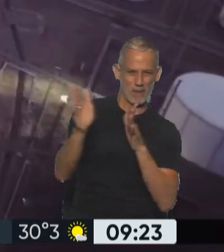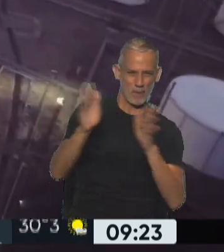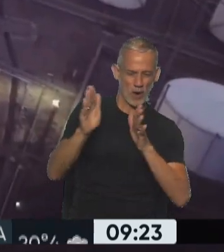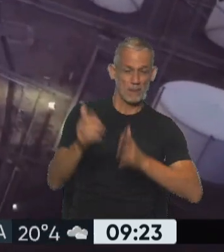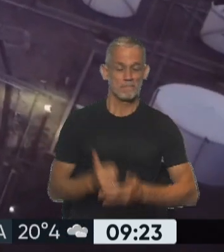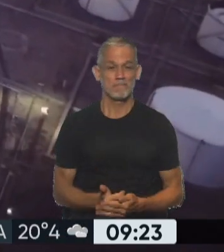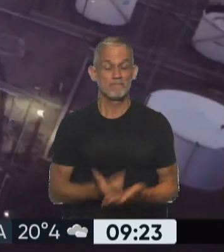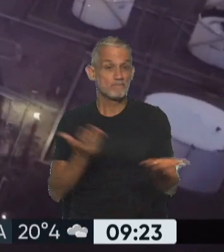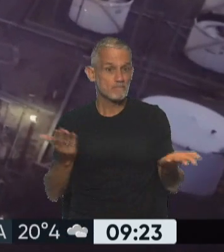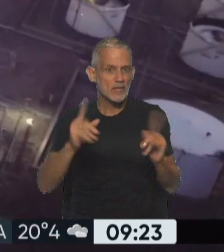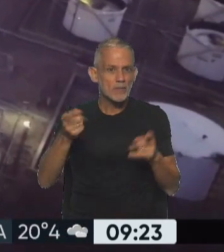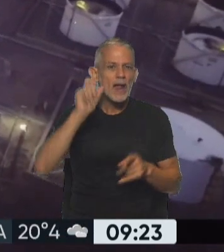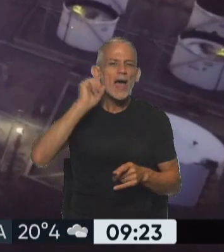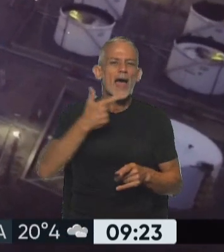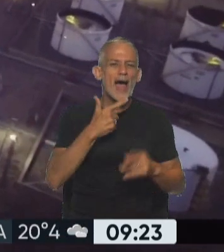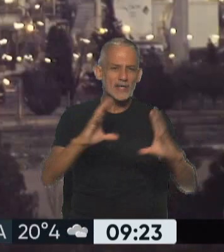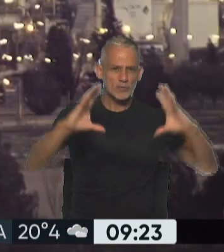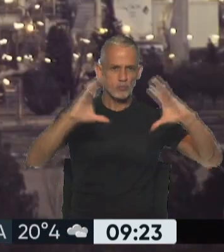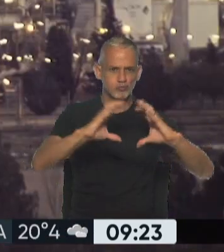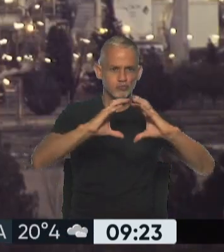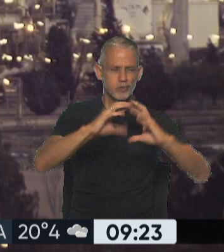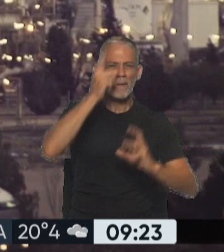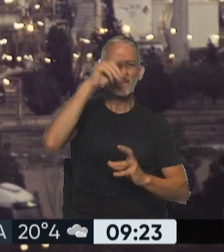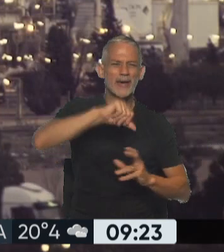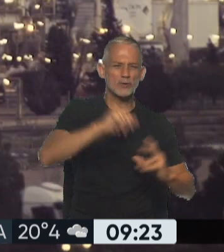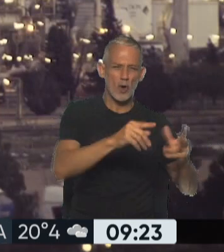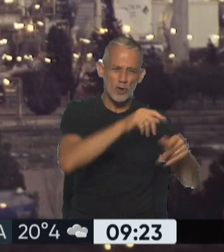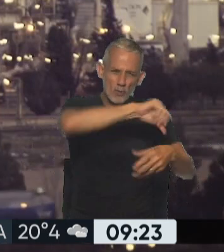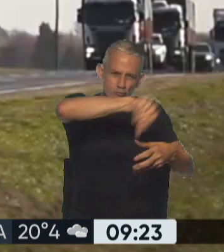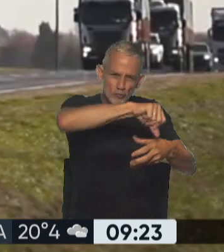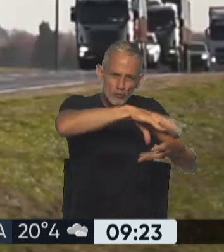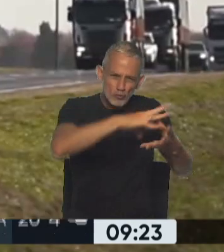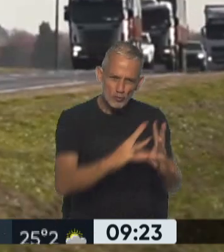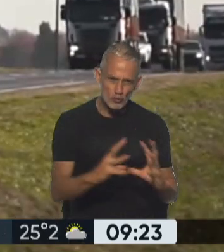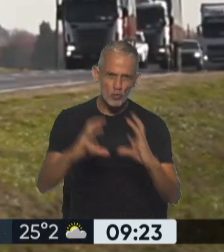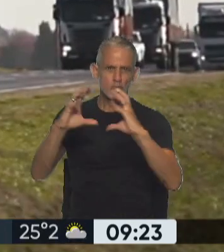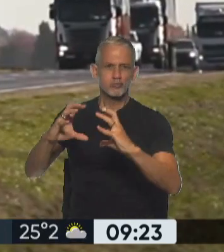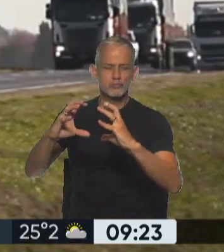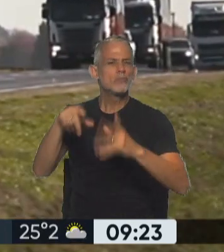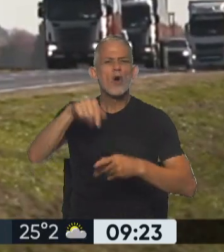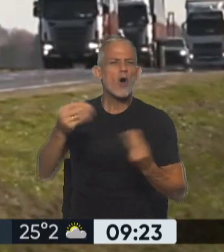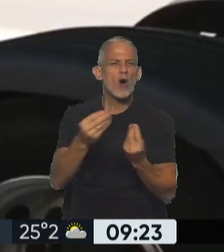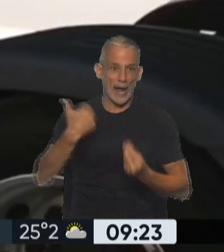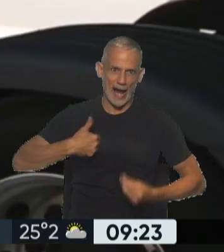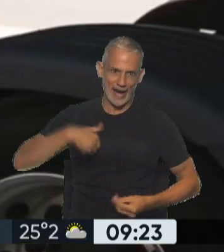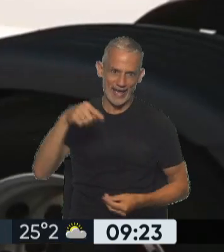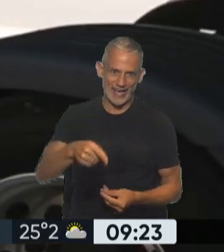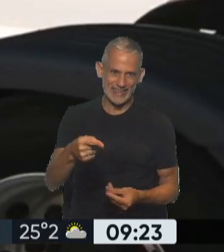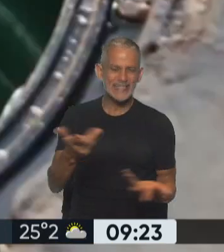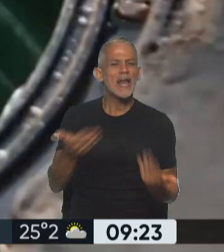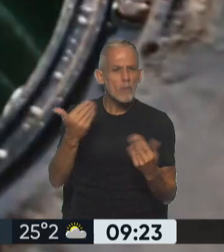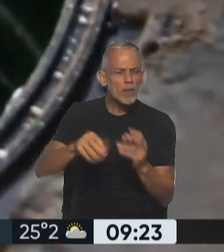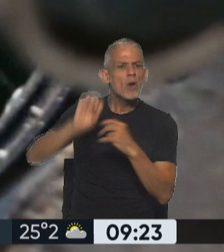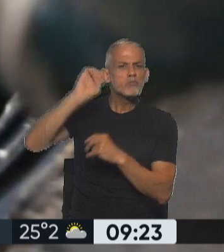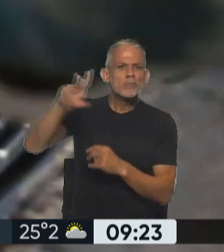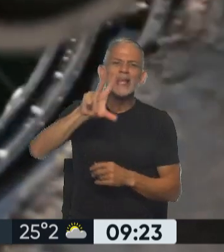Por otra parte, el gas licuado de petróleo, que se obtiene en el refinamiento del crudo, abunda hoy en nuestro país y podría abastecer